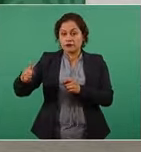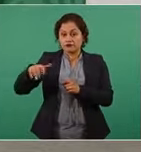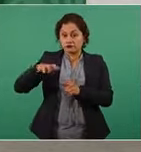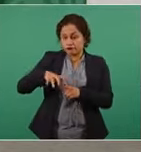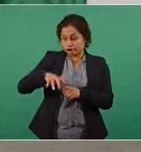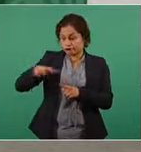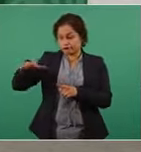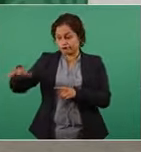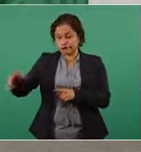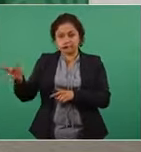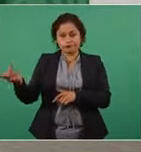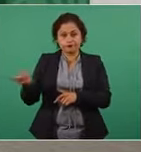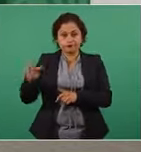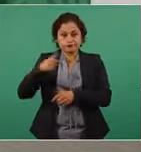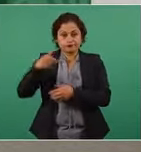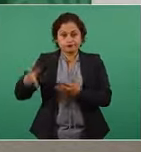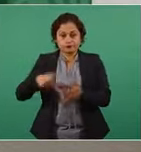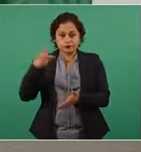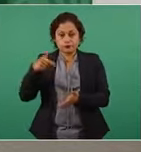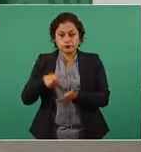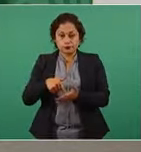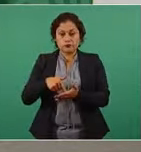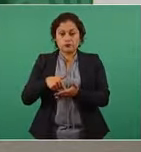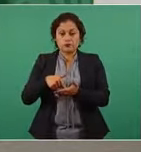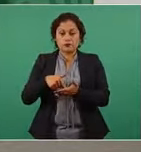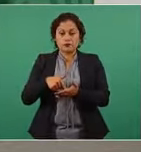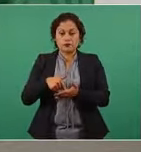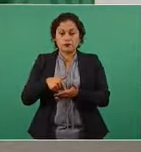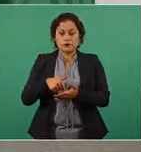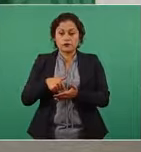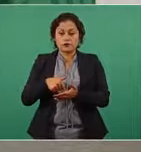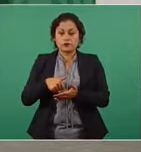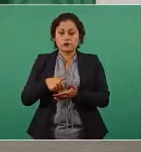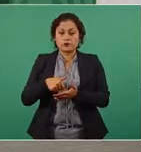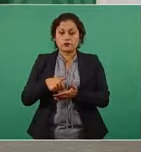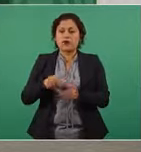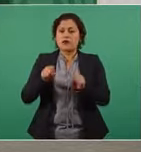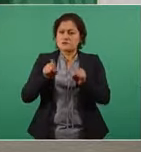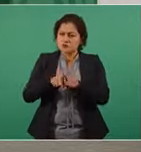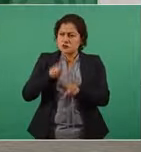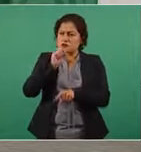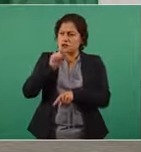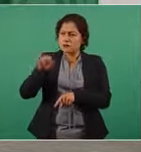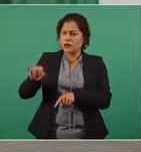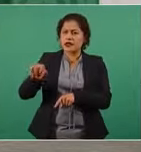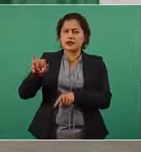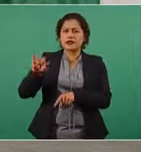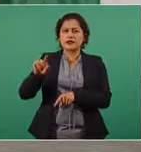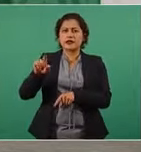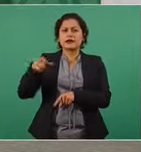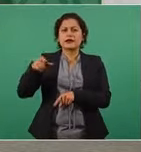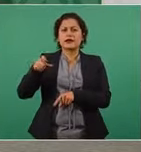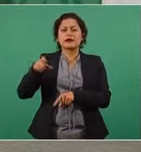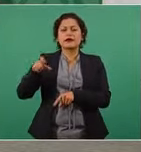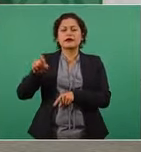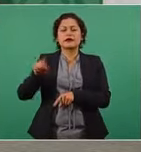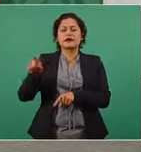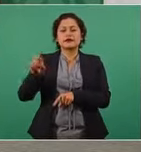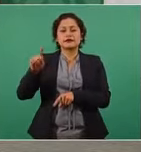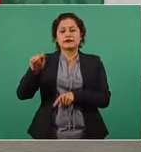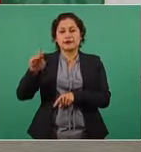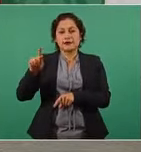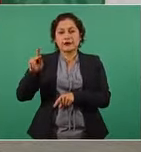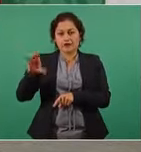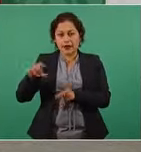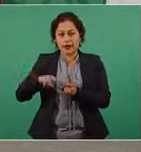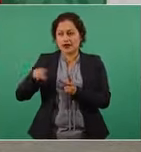inclusive de Ixtepec a Tapachula y de